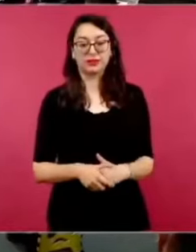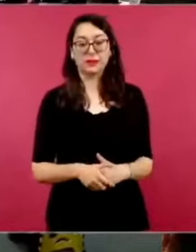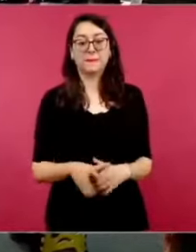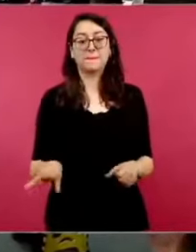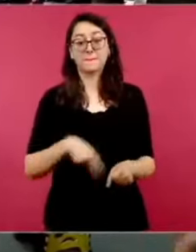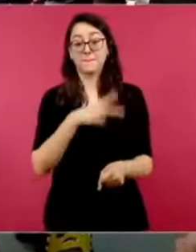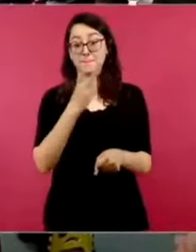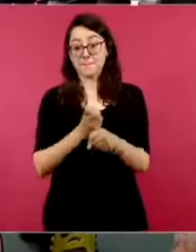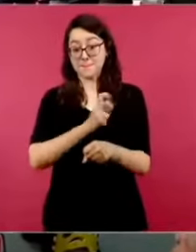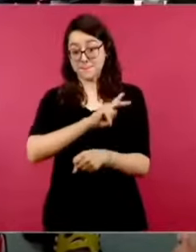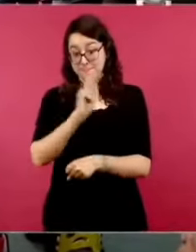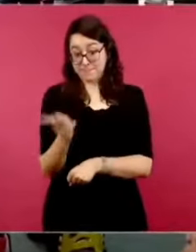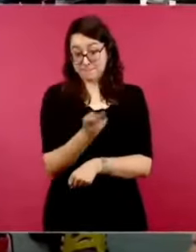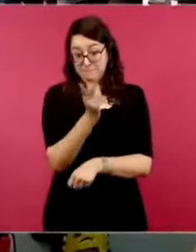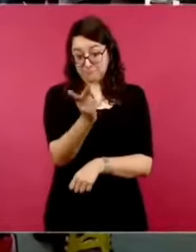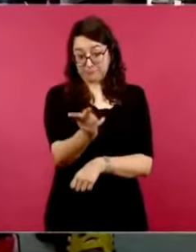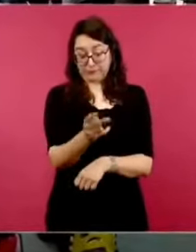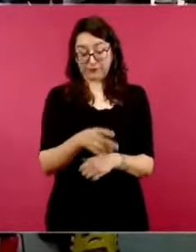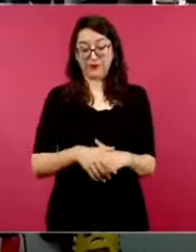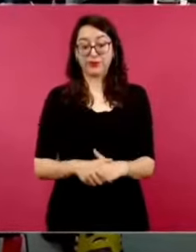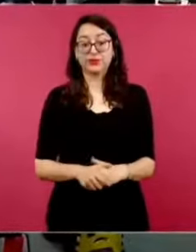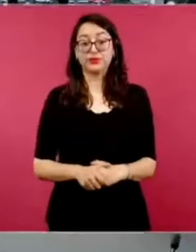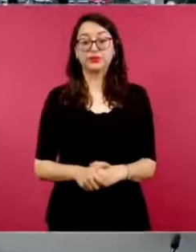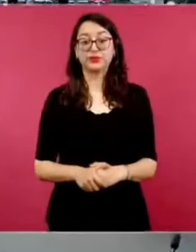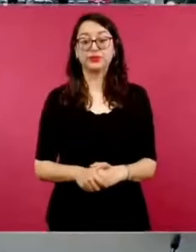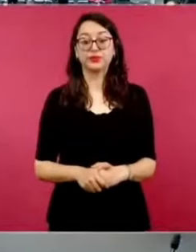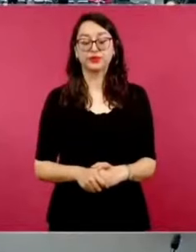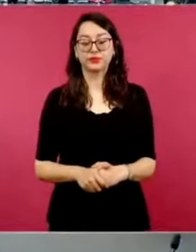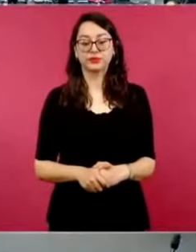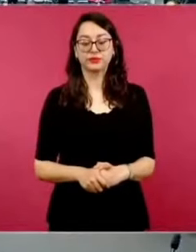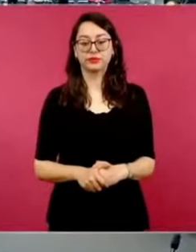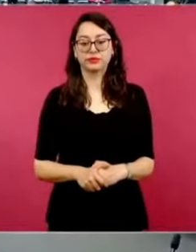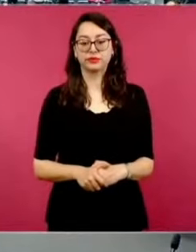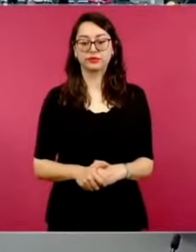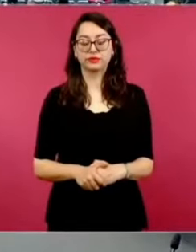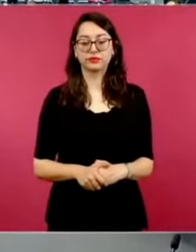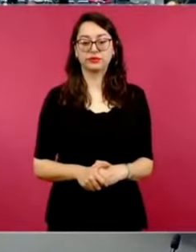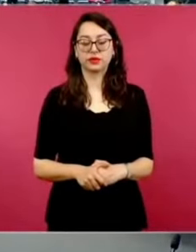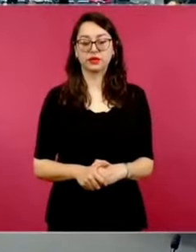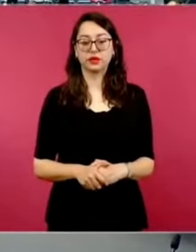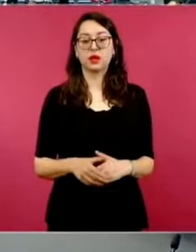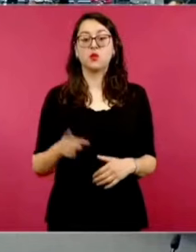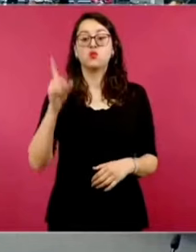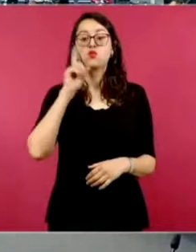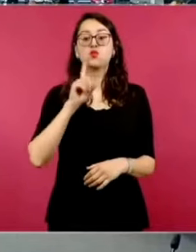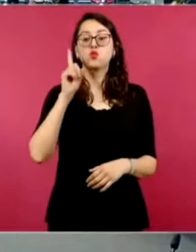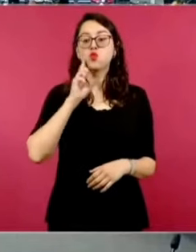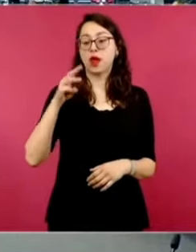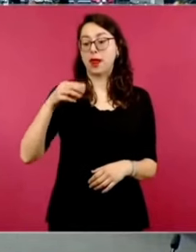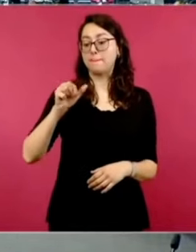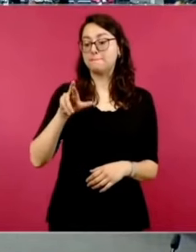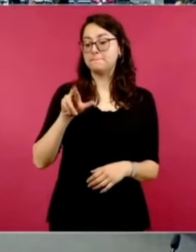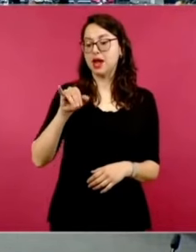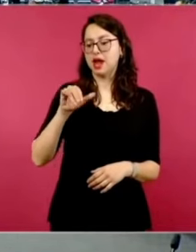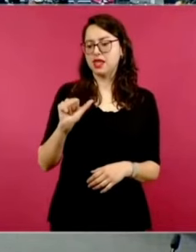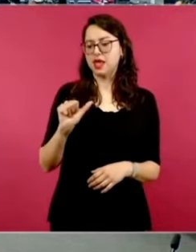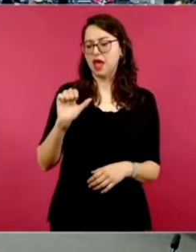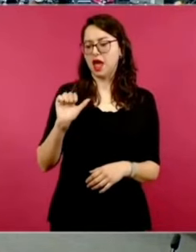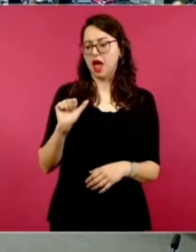Segunda pregunta, presidente, es con respecto a la empresaria María Asunción Aramburuzabala.